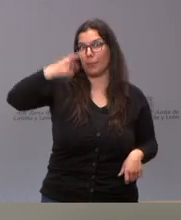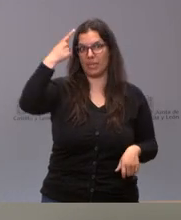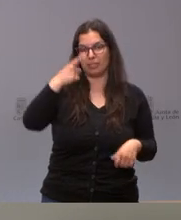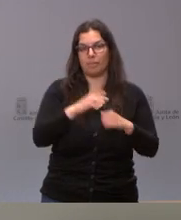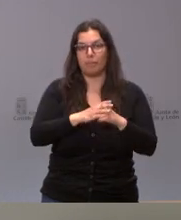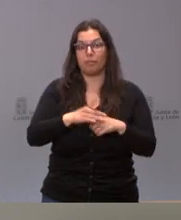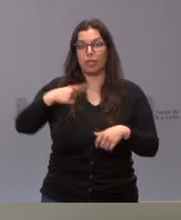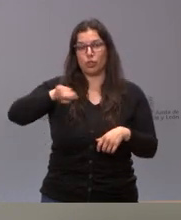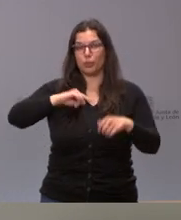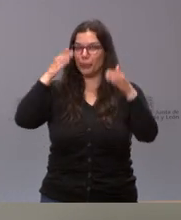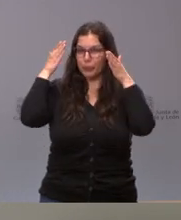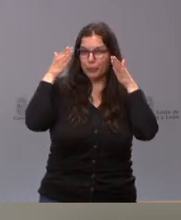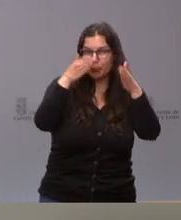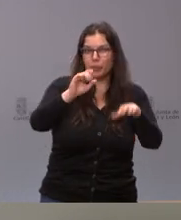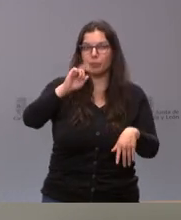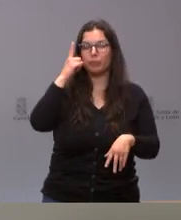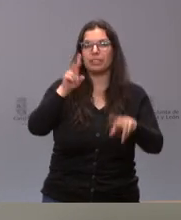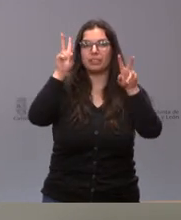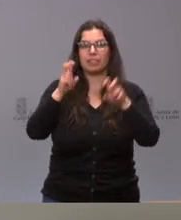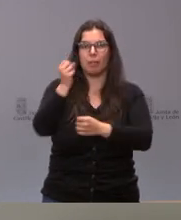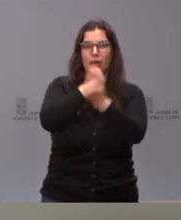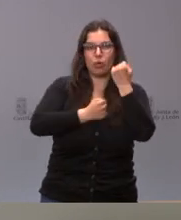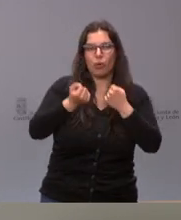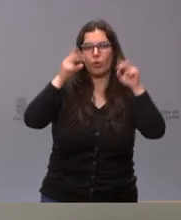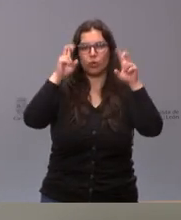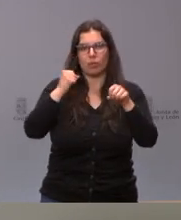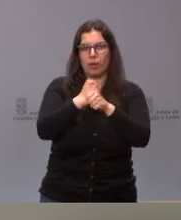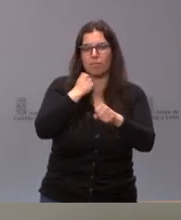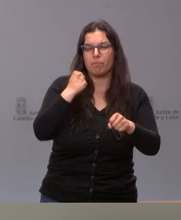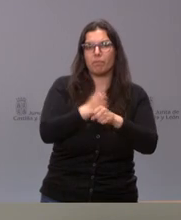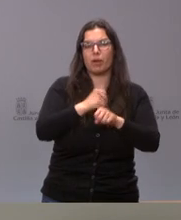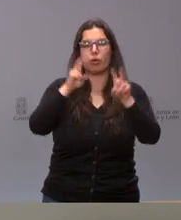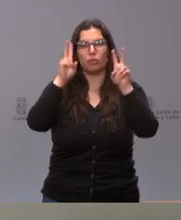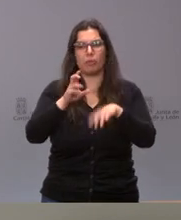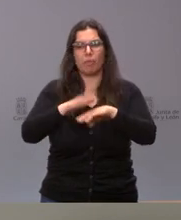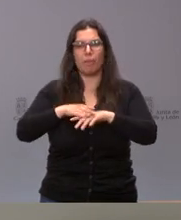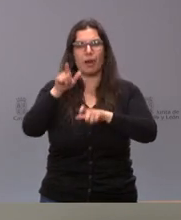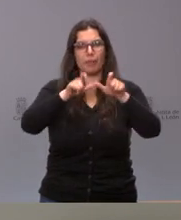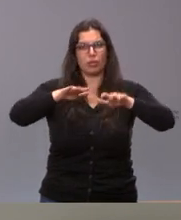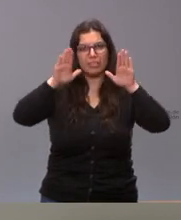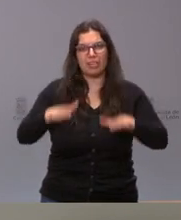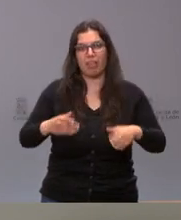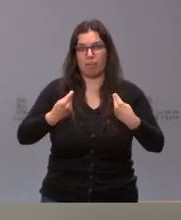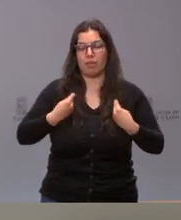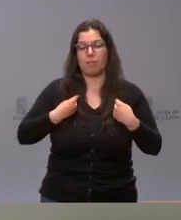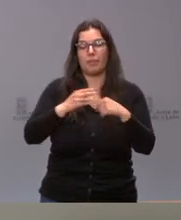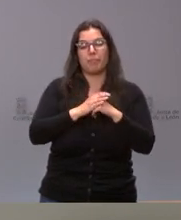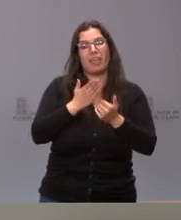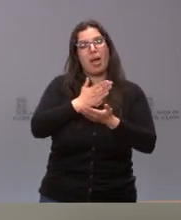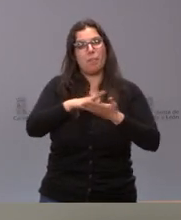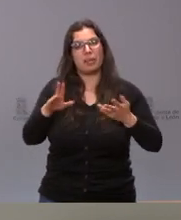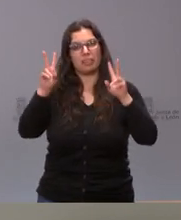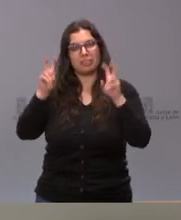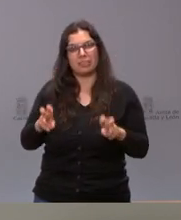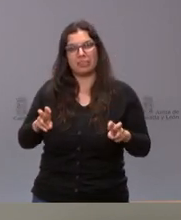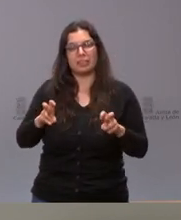estamos actuando desde el punto de vista económico desde el punto de vista del empleo desde el punto de vista de la fijación de población más allá de los aspectos que tienen que ver a la